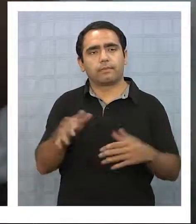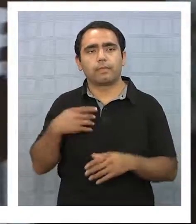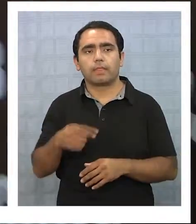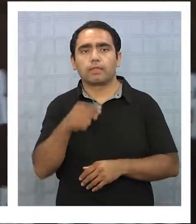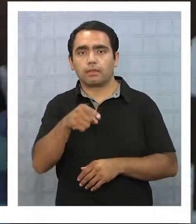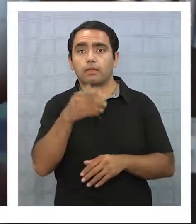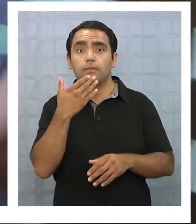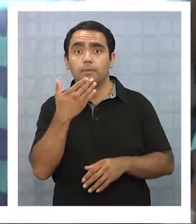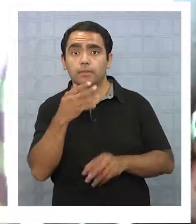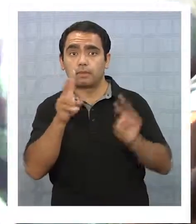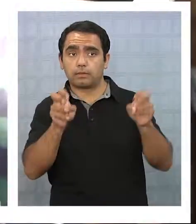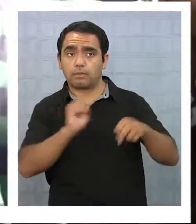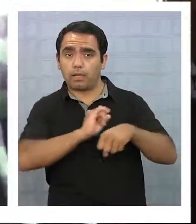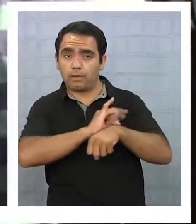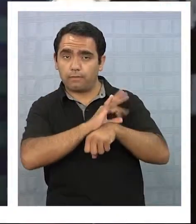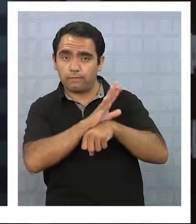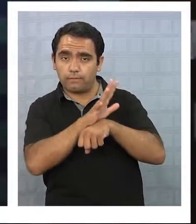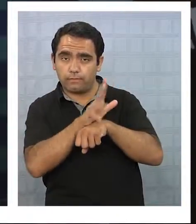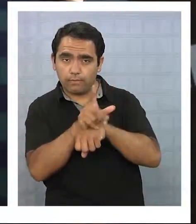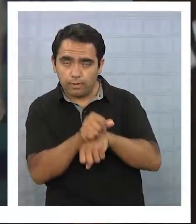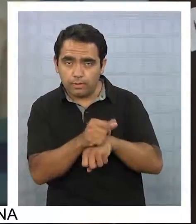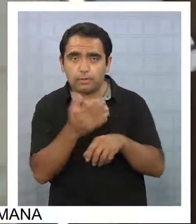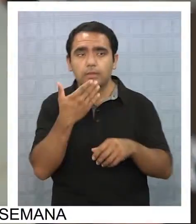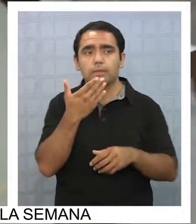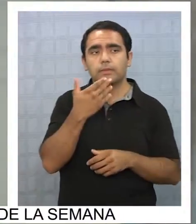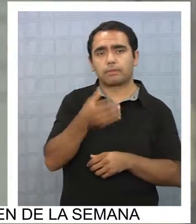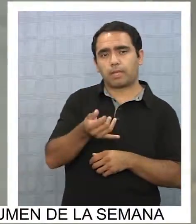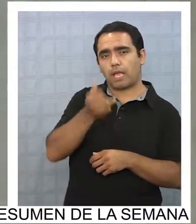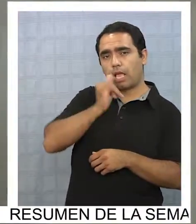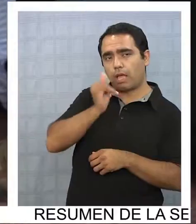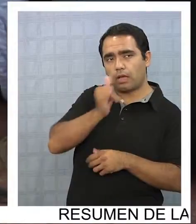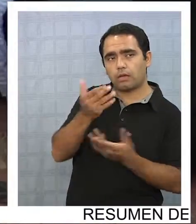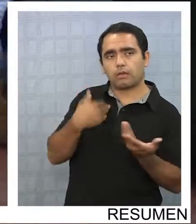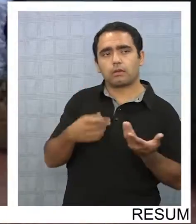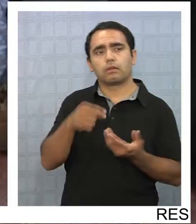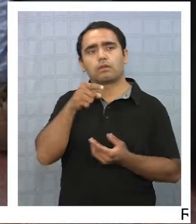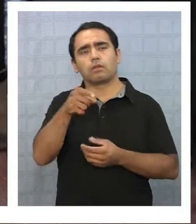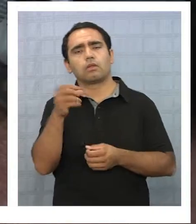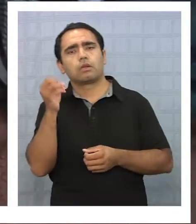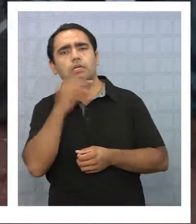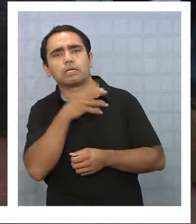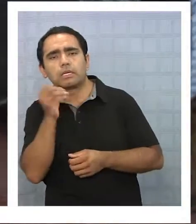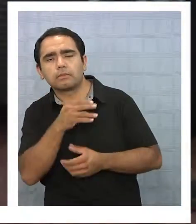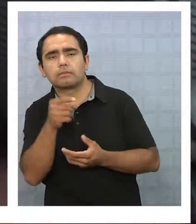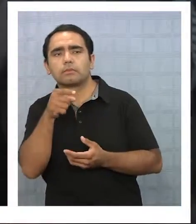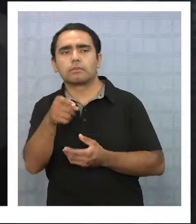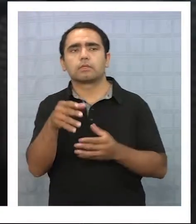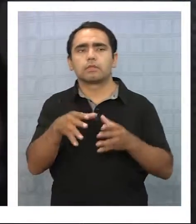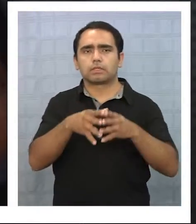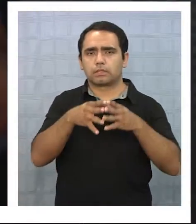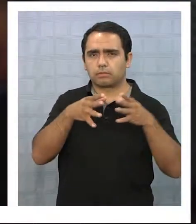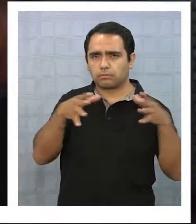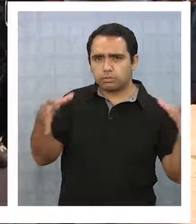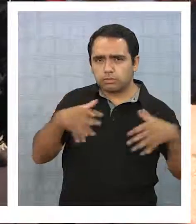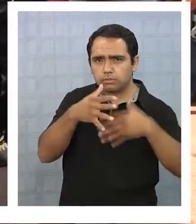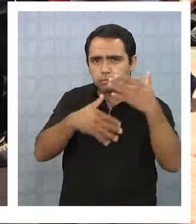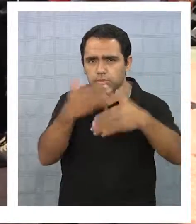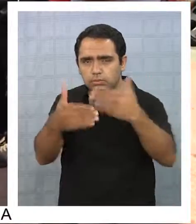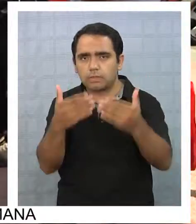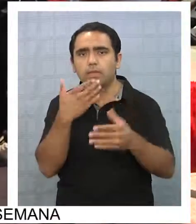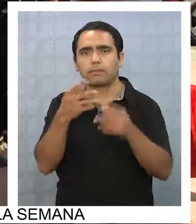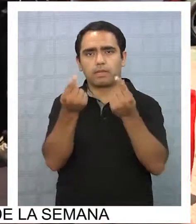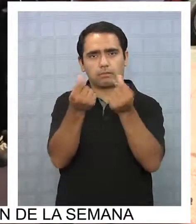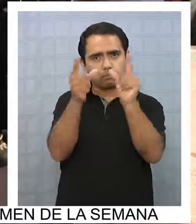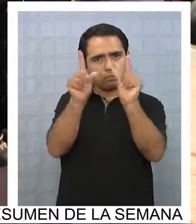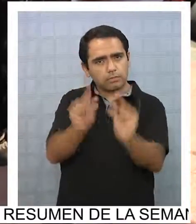Según la autoridad, el vandalismo de personas bajo los efectos del alcohol, los móviles con escape libre o a gran velocidad, el crecimiento explosivo,